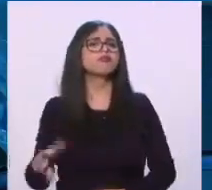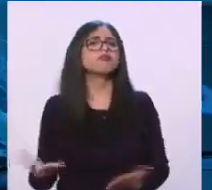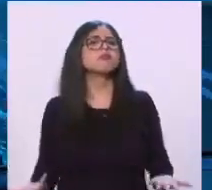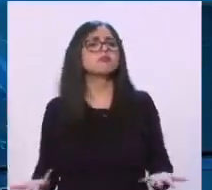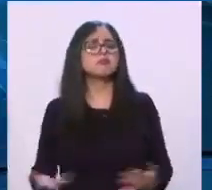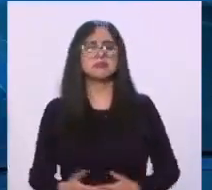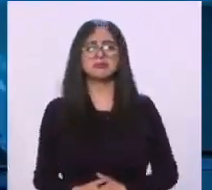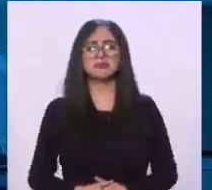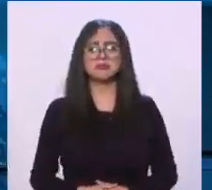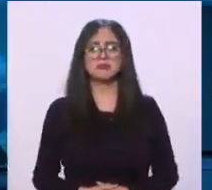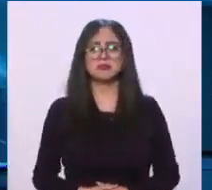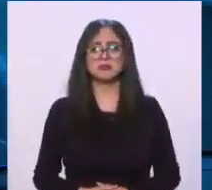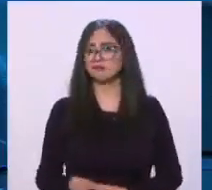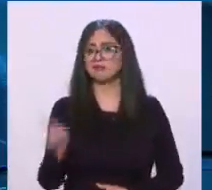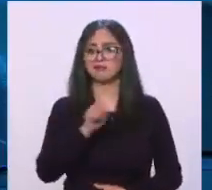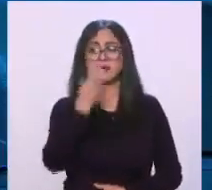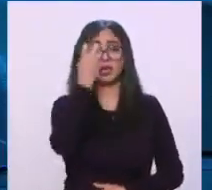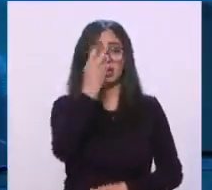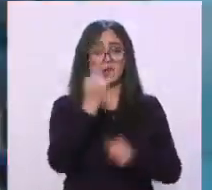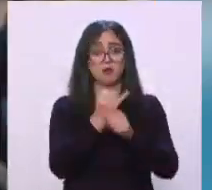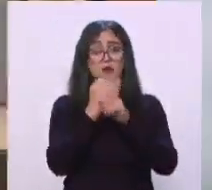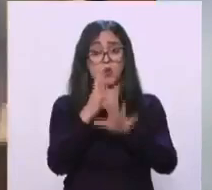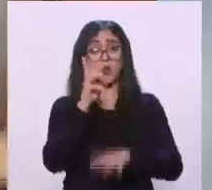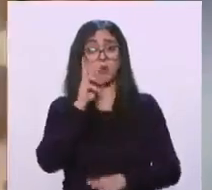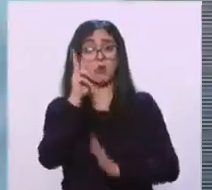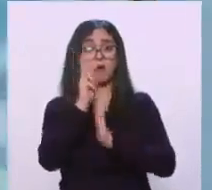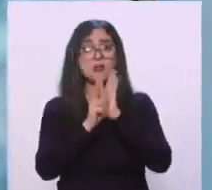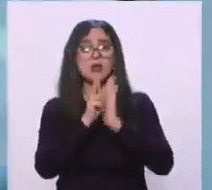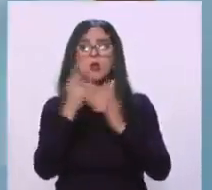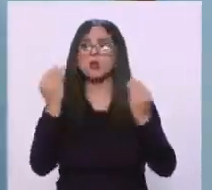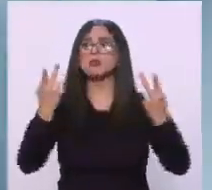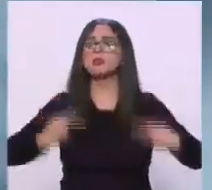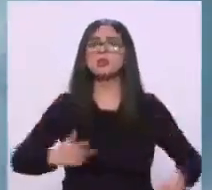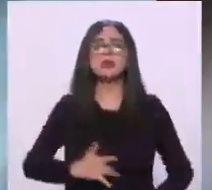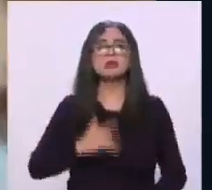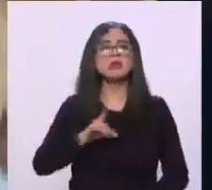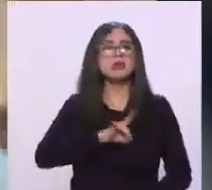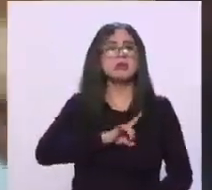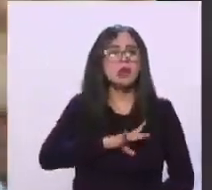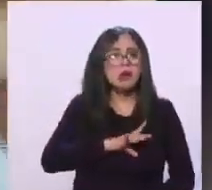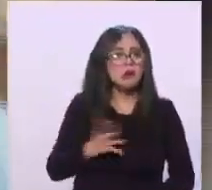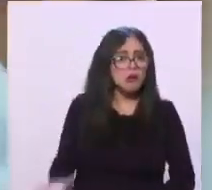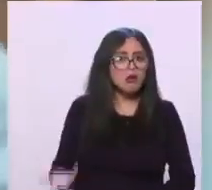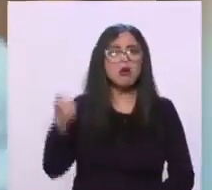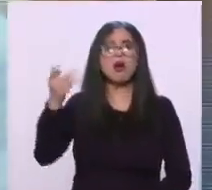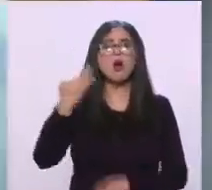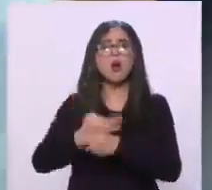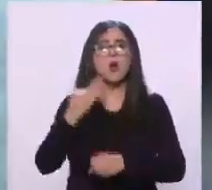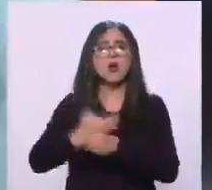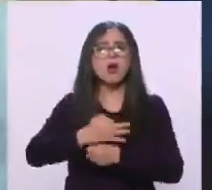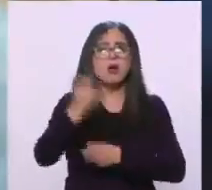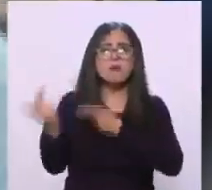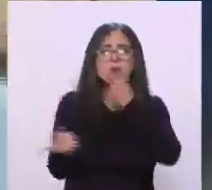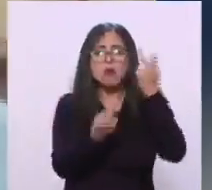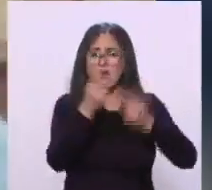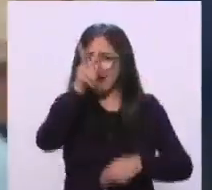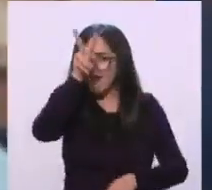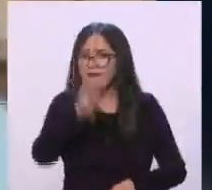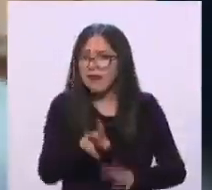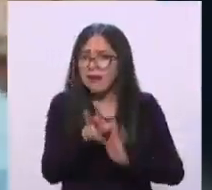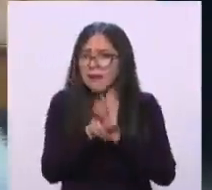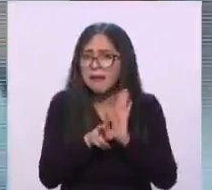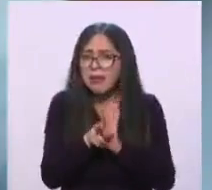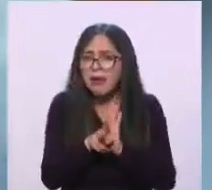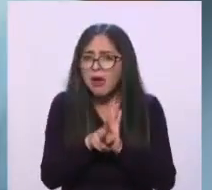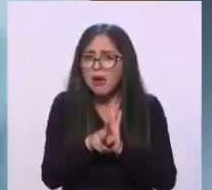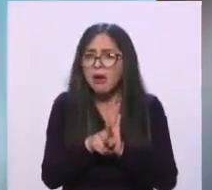pánico, solamente hasta hoy, cuando la gente empezó a cuestionar la veracidad de este video, fue que se